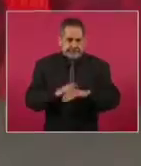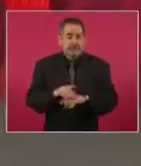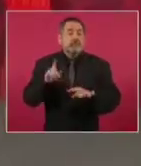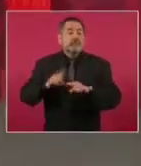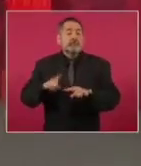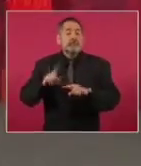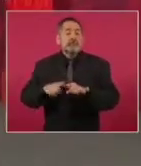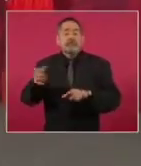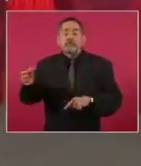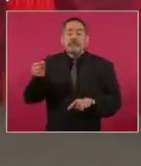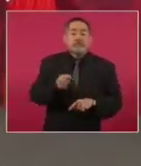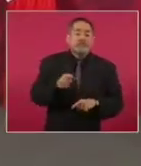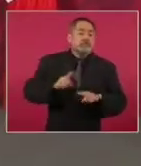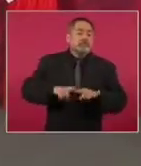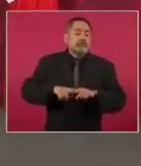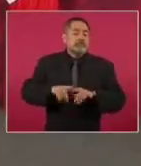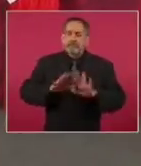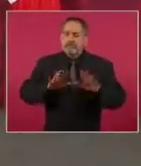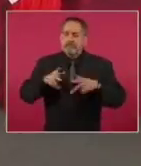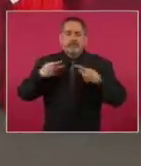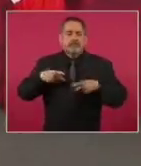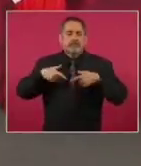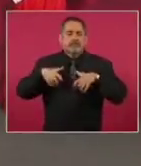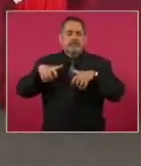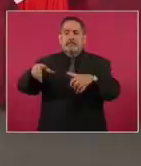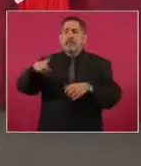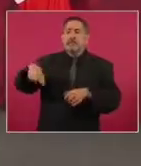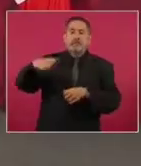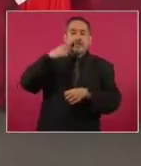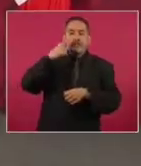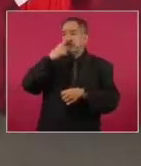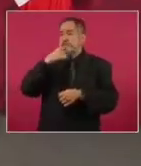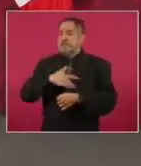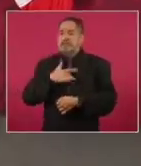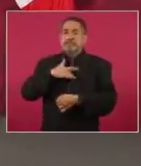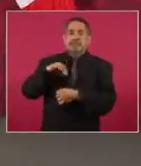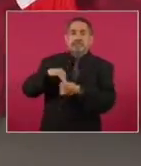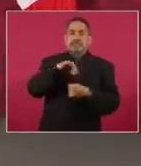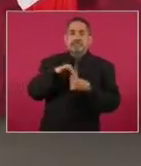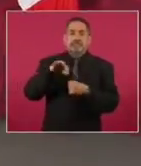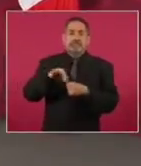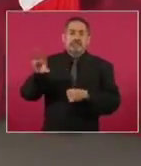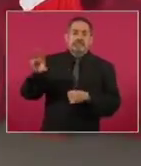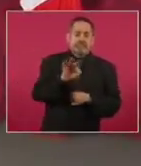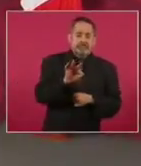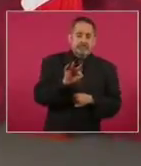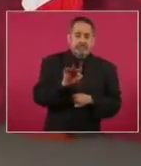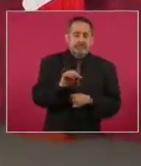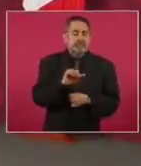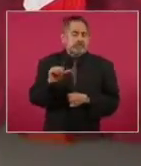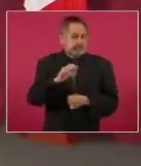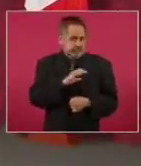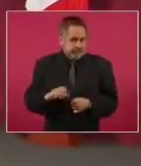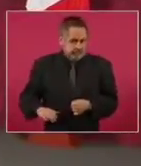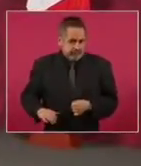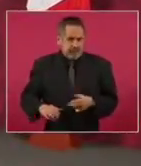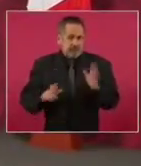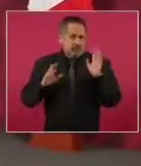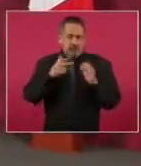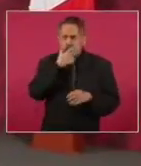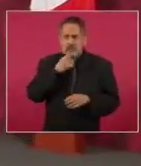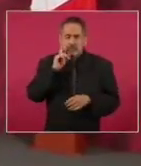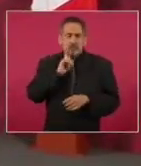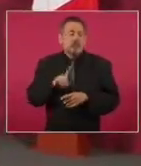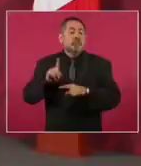el pueblo el que elija al candidato o candidata